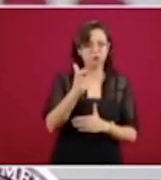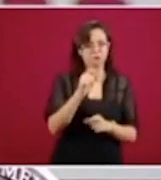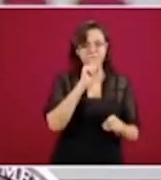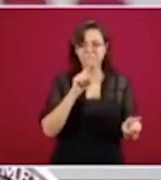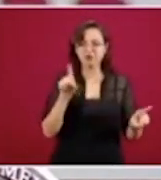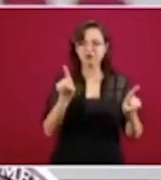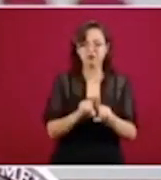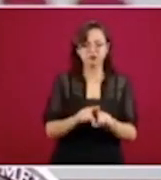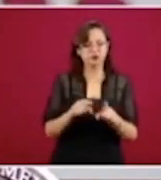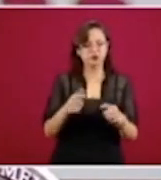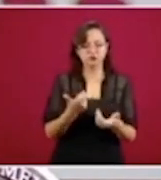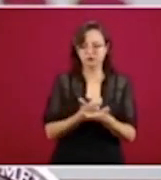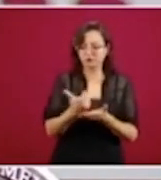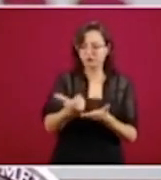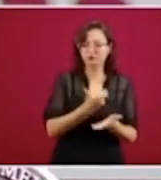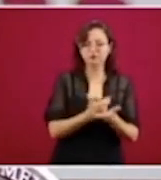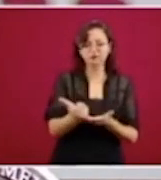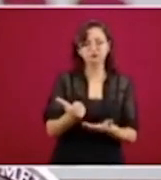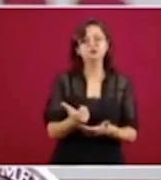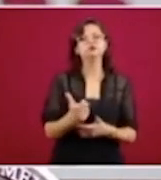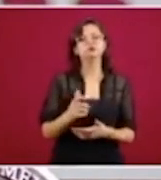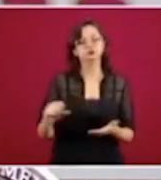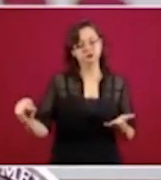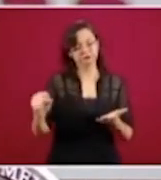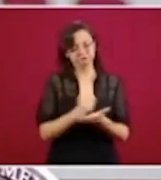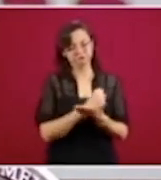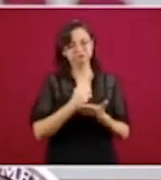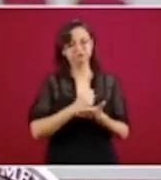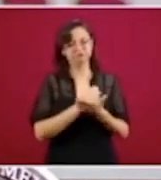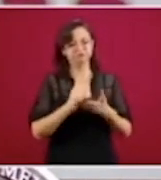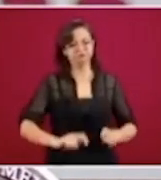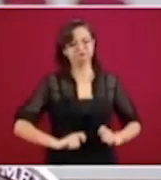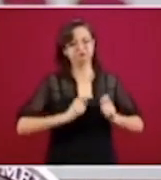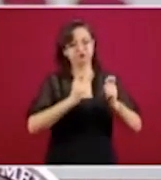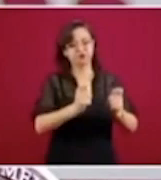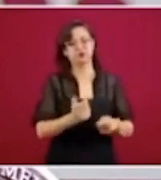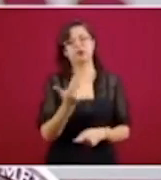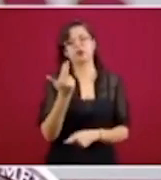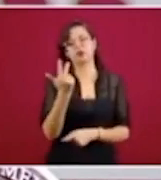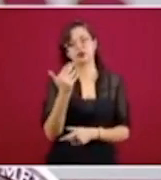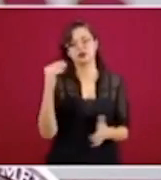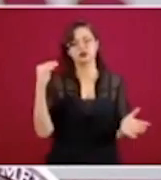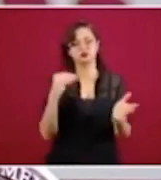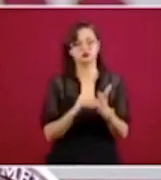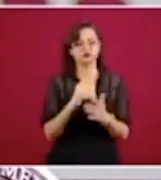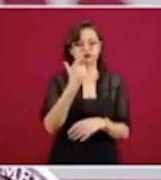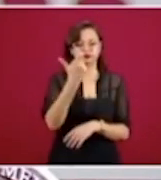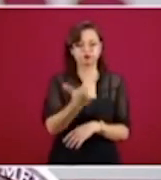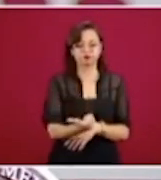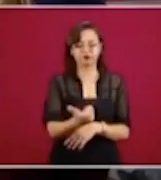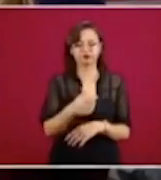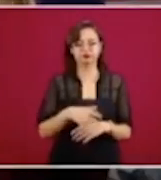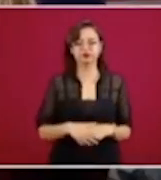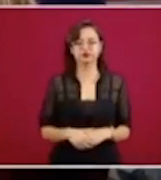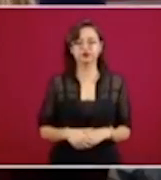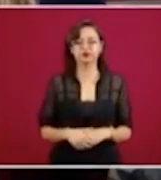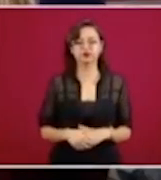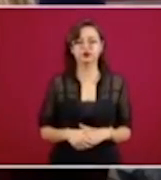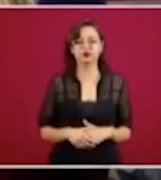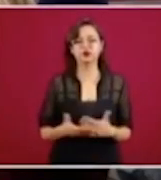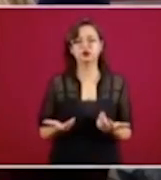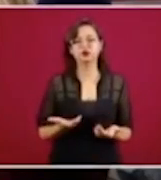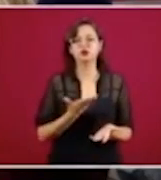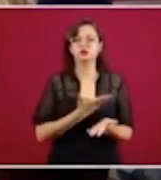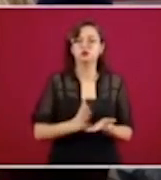estos… Se ofrecen estos créditos a la palabra por 25 mil pesos, serían créditos a